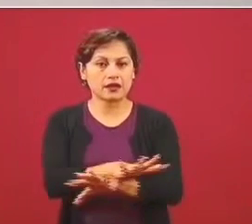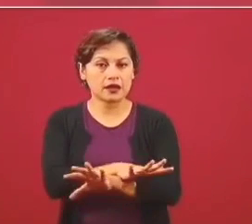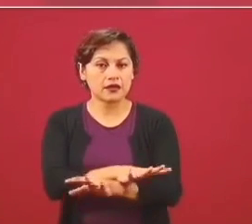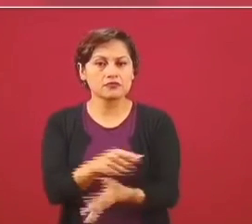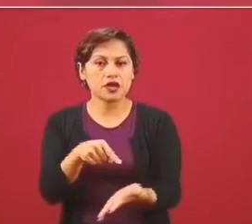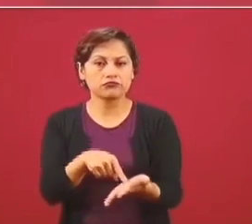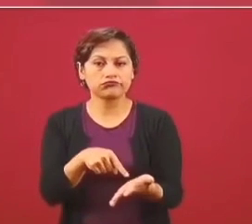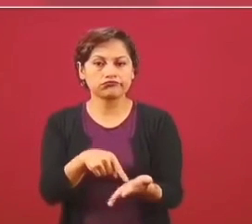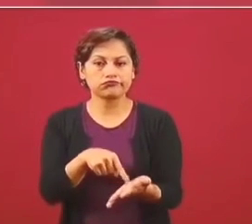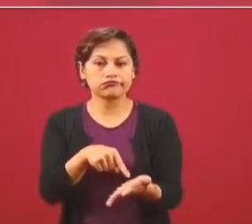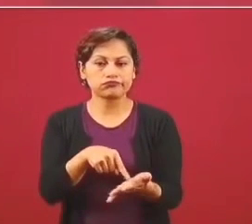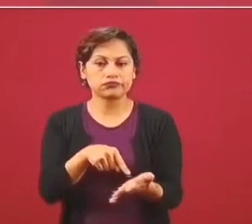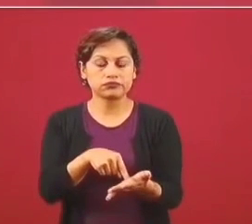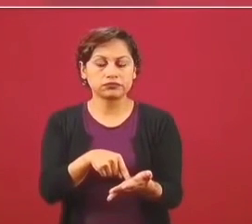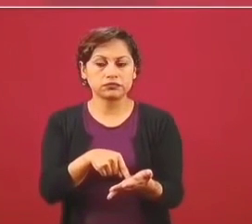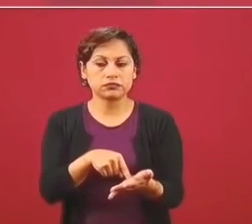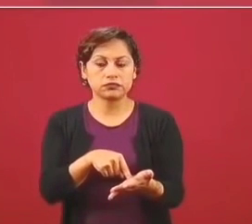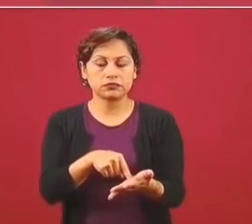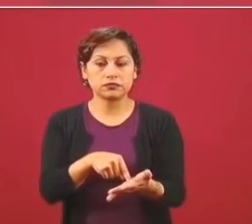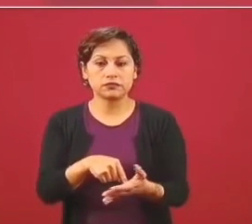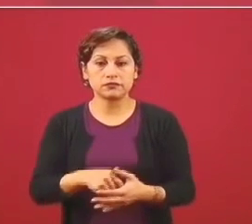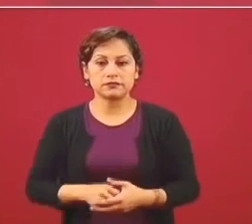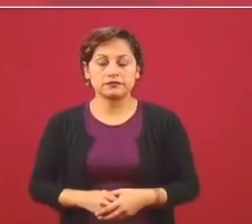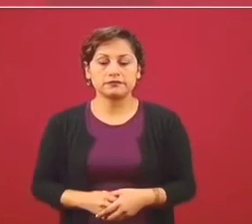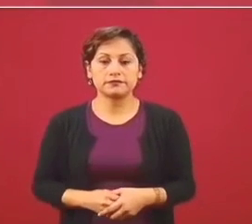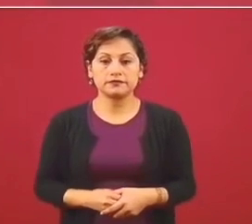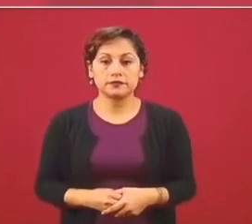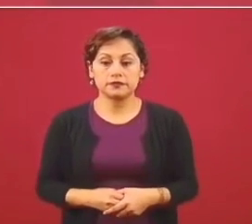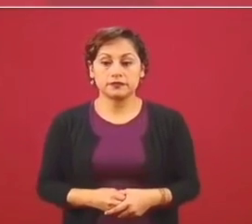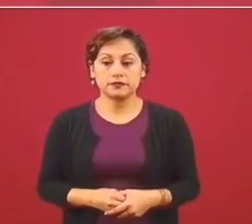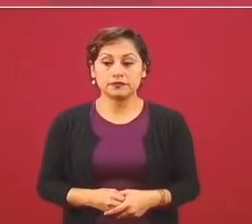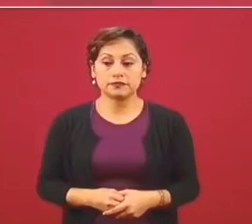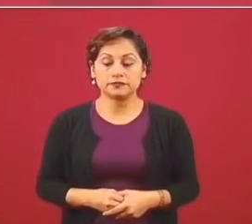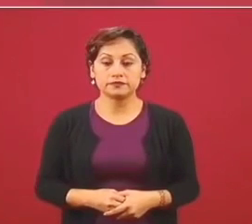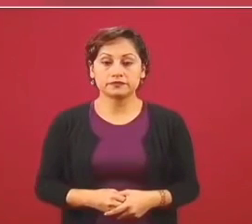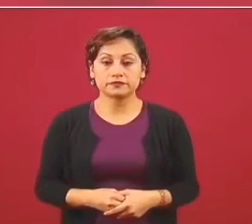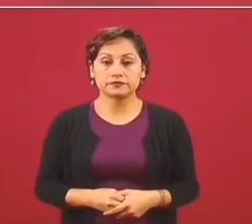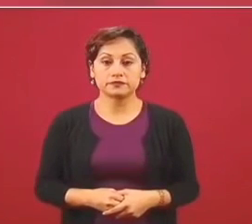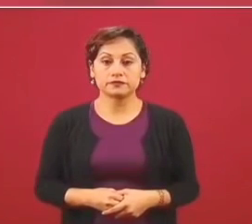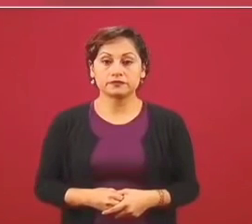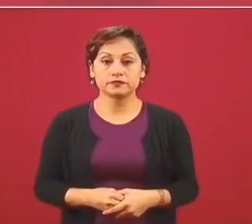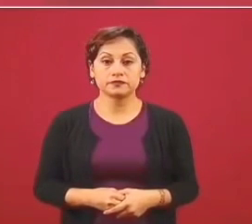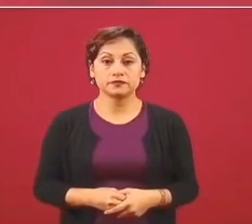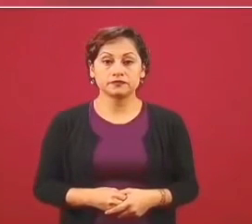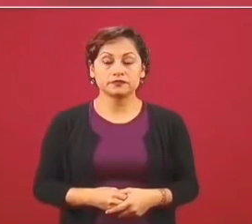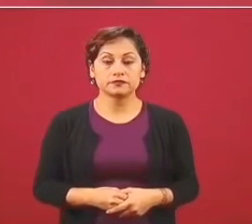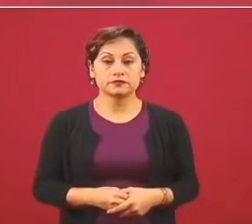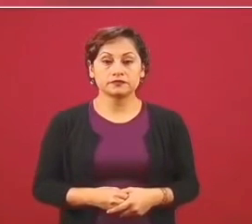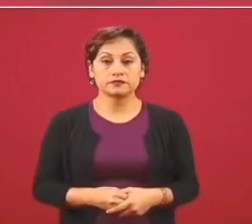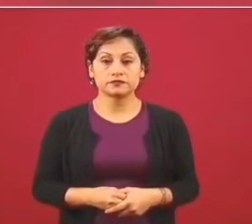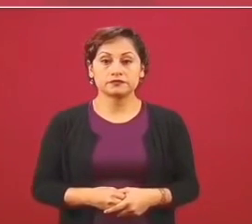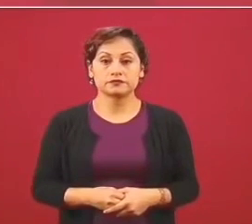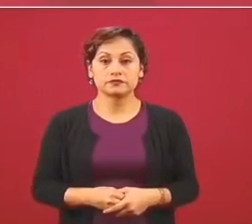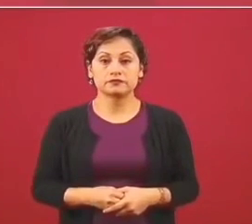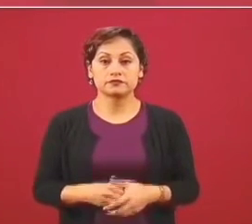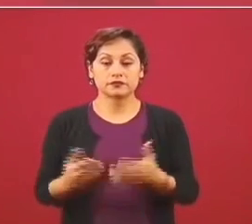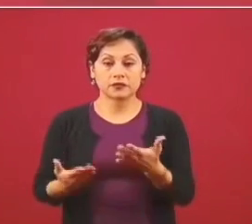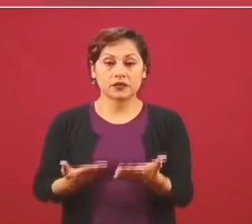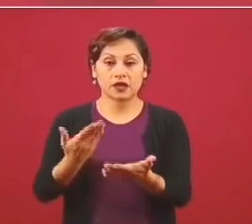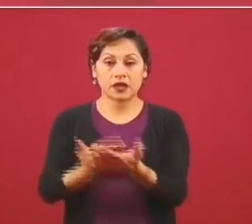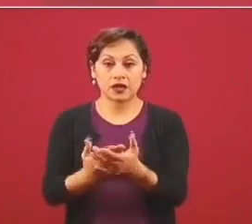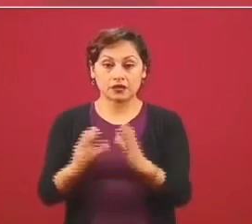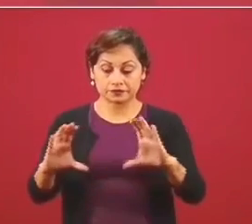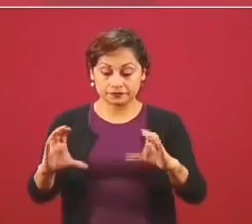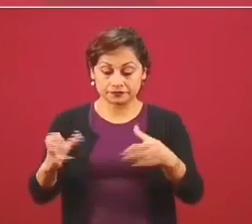por discutirse y en su caso aprobarse en el Congreso